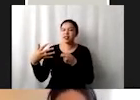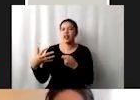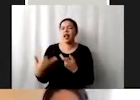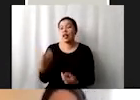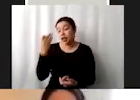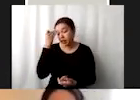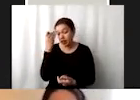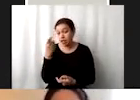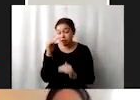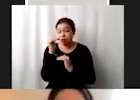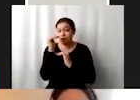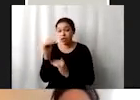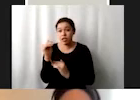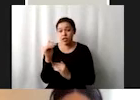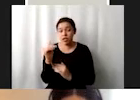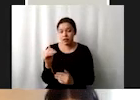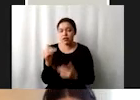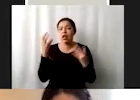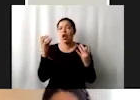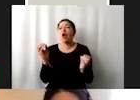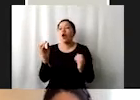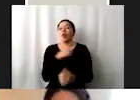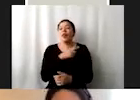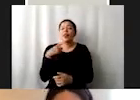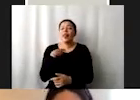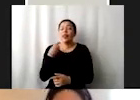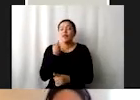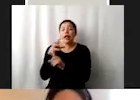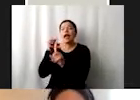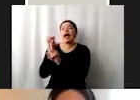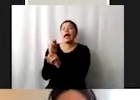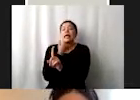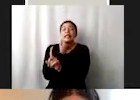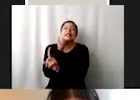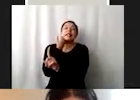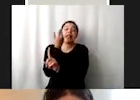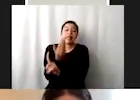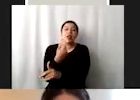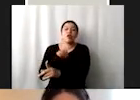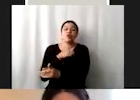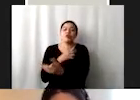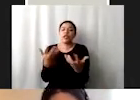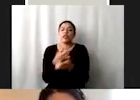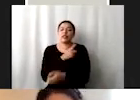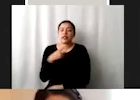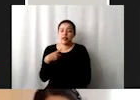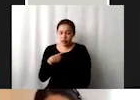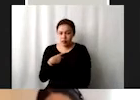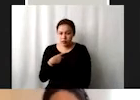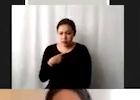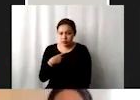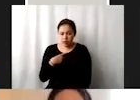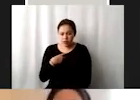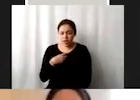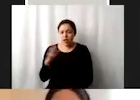tiempo o digamos a lo que se quiere llegar en cierto tiempo, lo que debemos de hacer. A veces en algunas